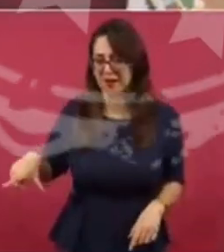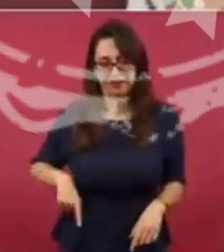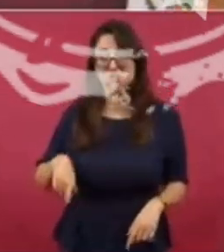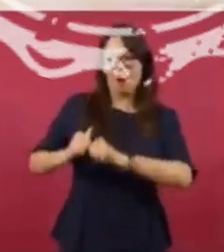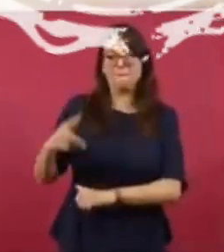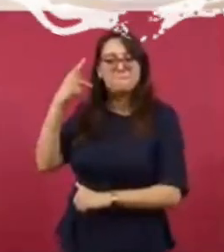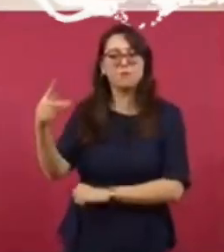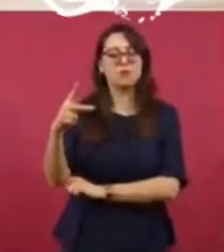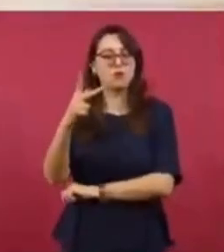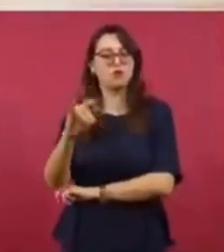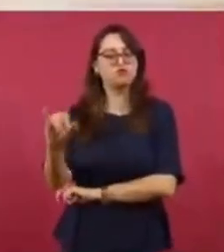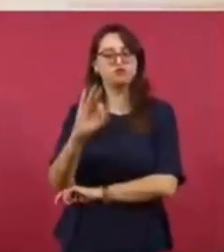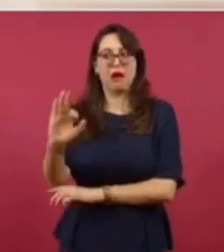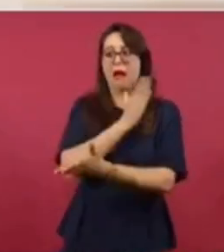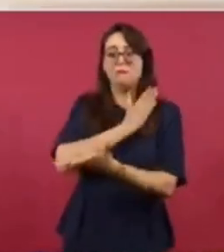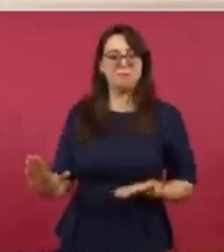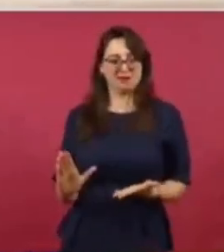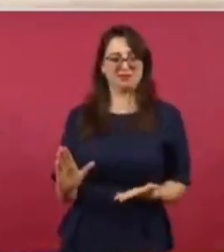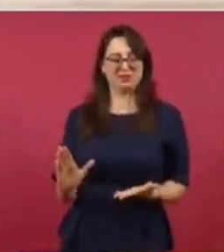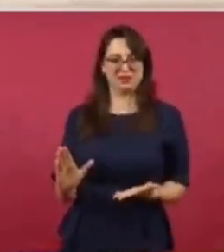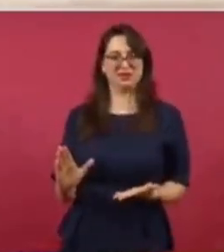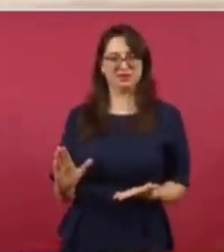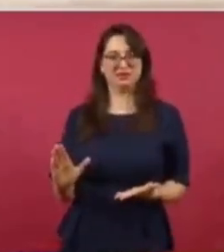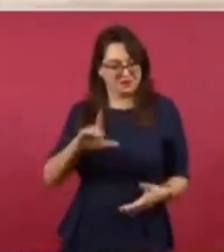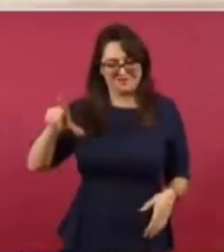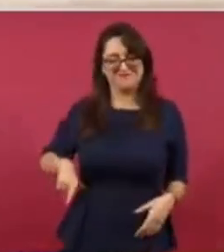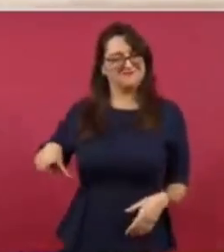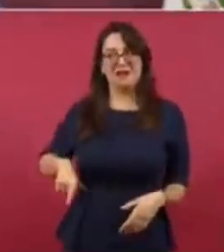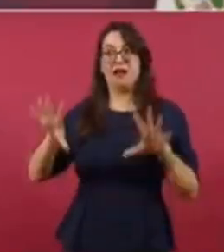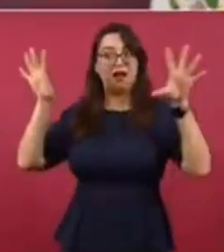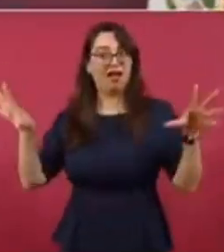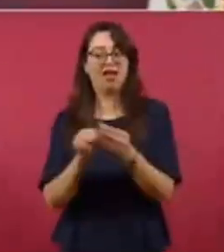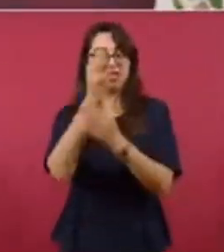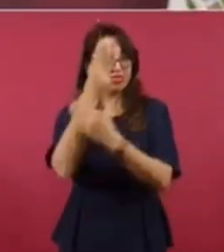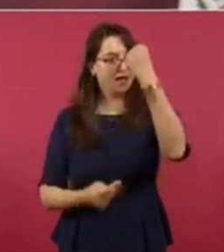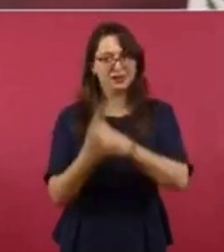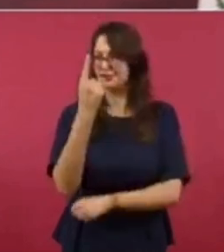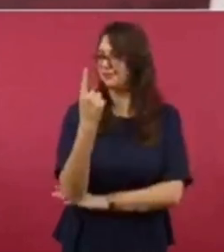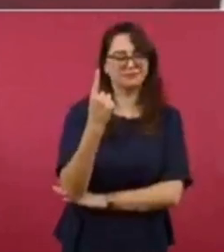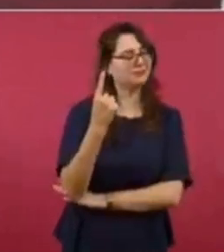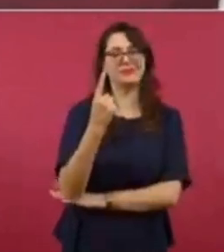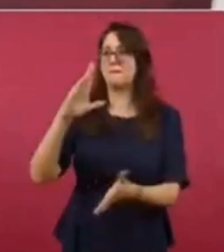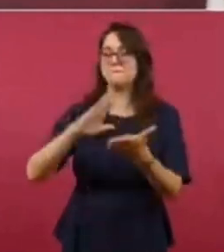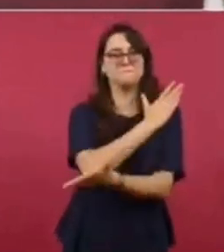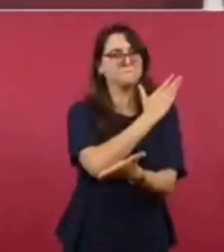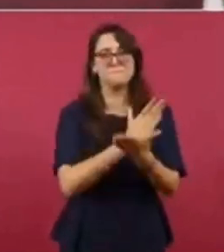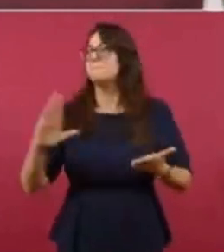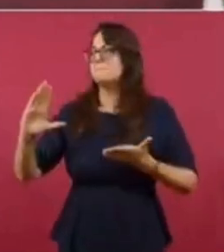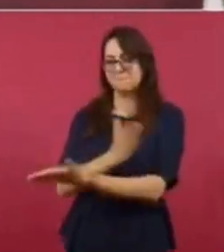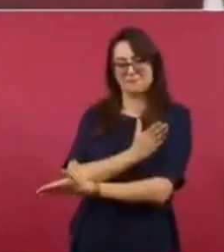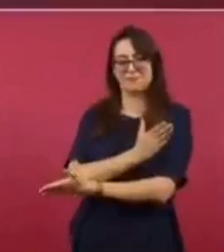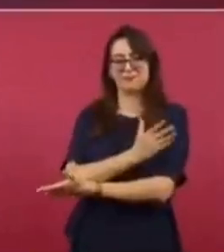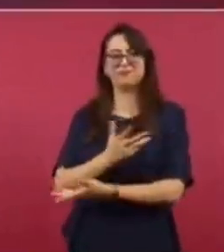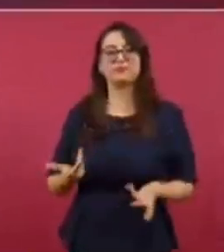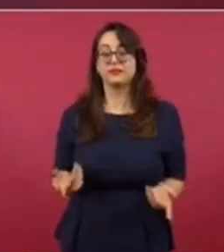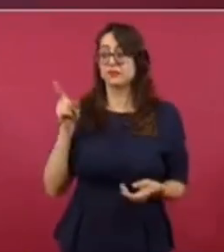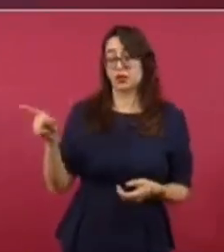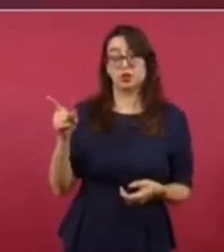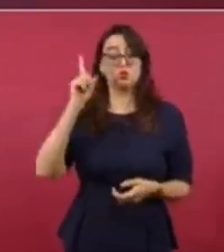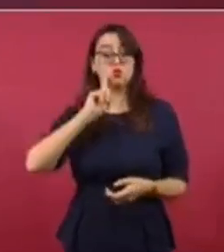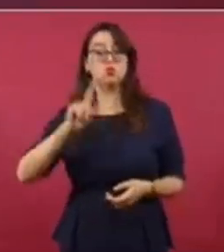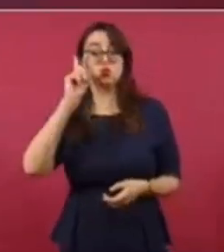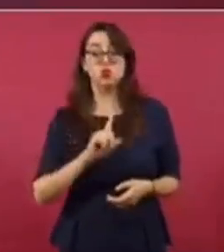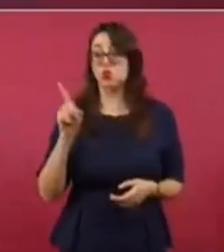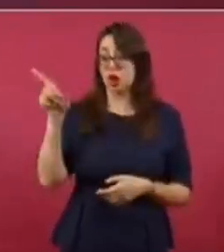Y como ahora la presidenta del Poder Judicial, la presidenta de la Suprema Corte, lo primero que declaró fue,